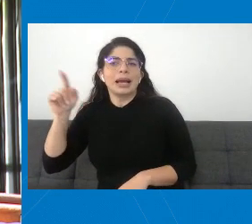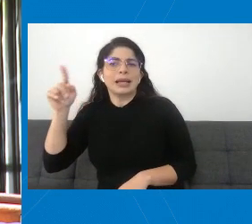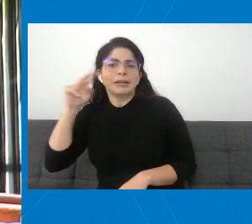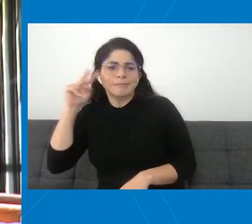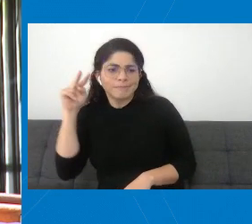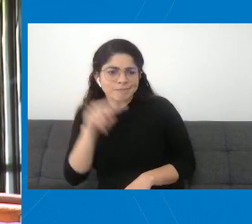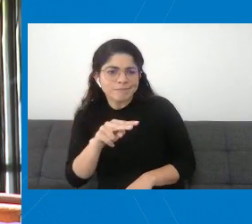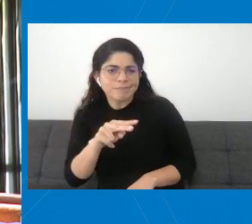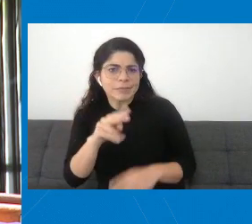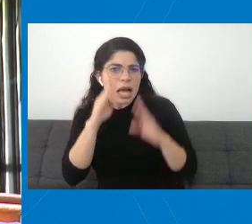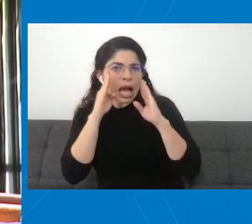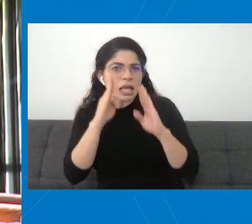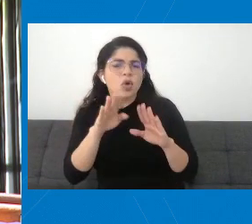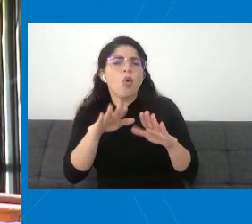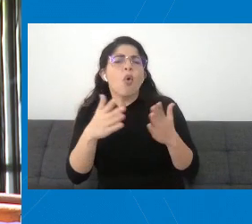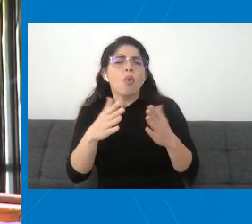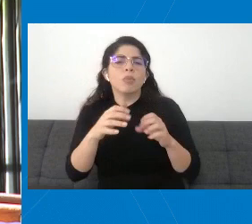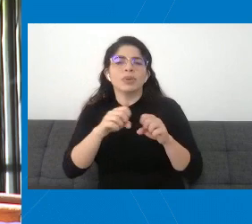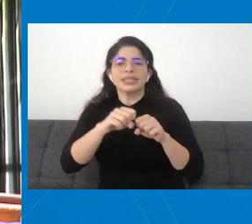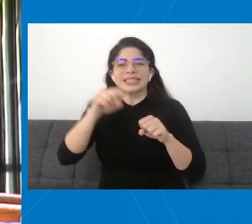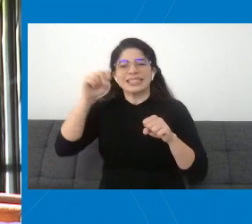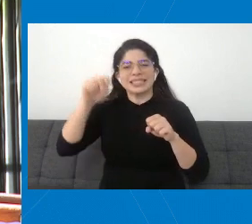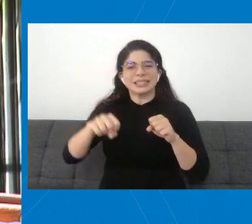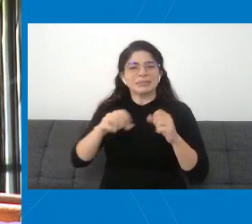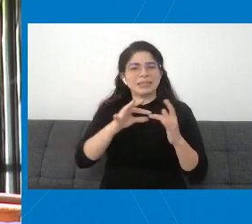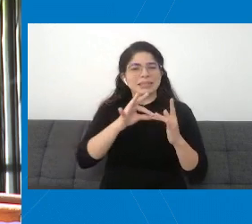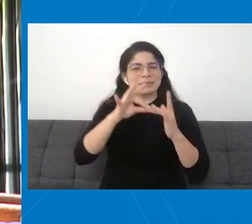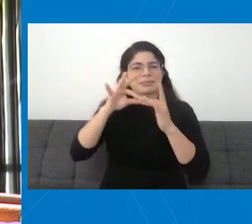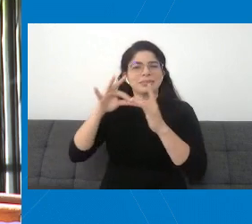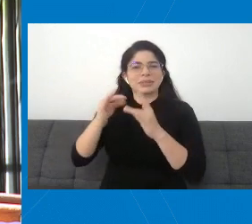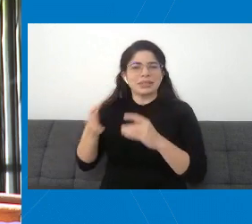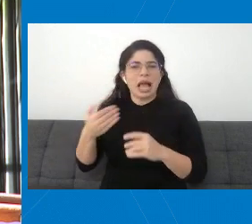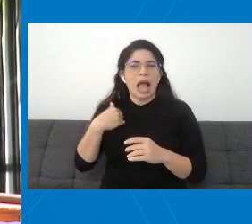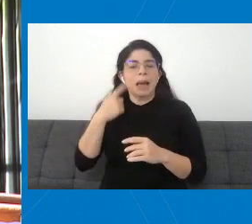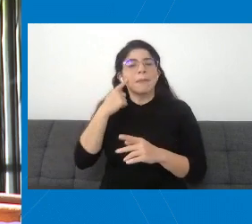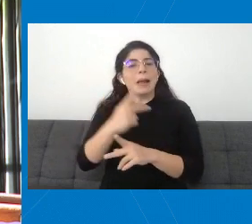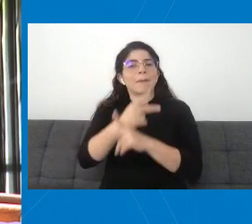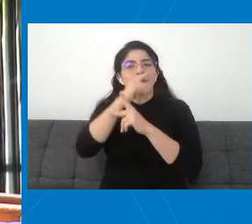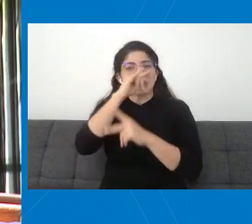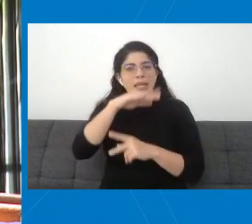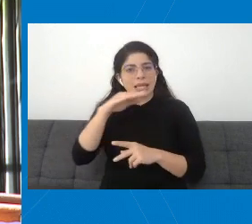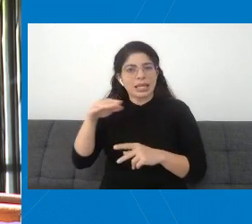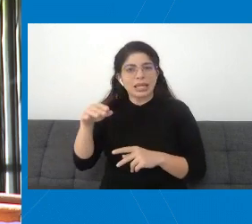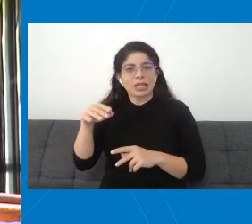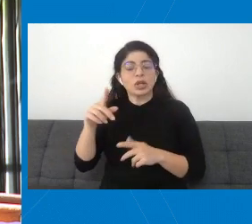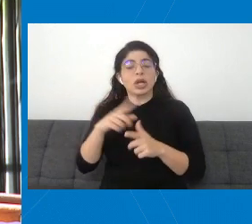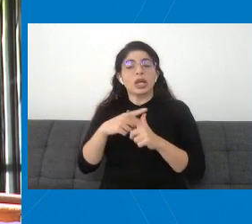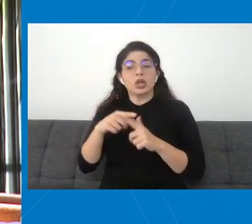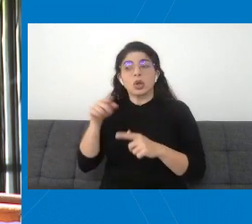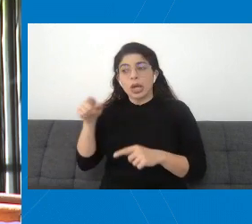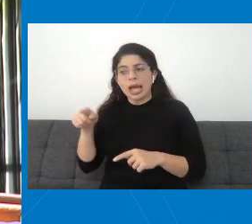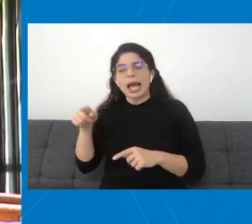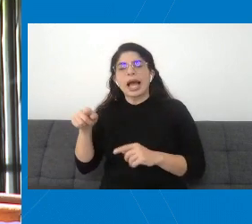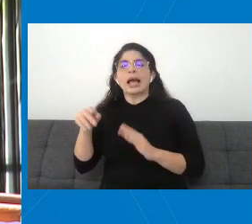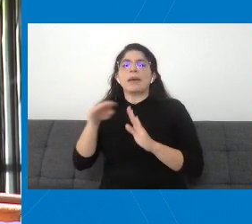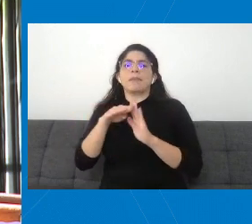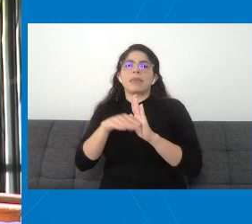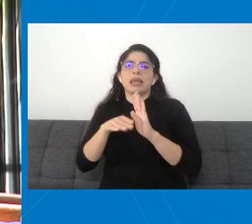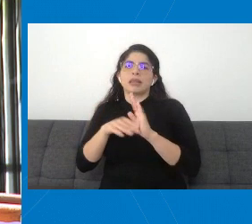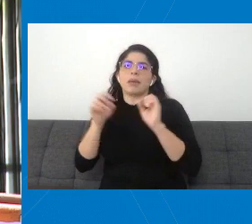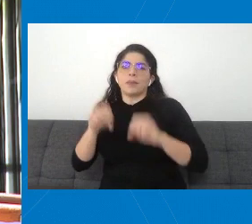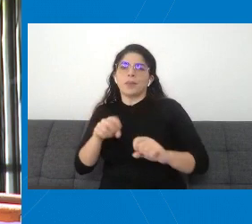través del sistema especial de protección, dictándose las medidas correspondientes.